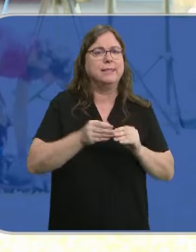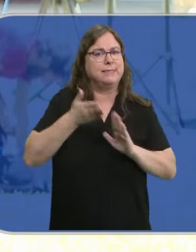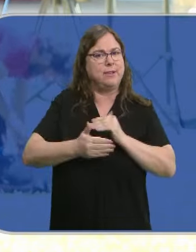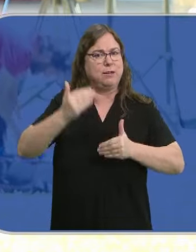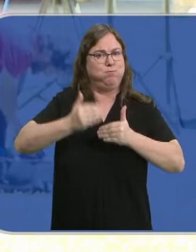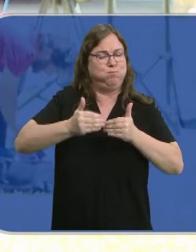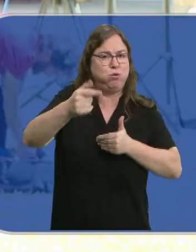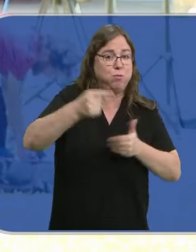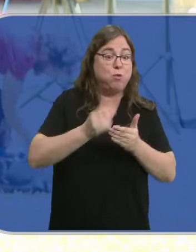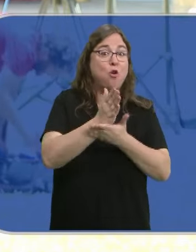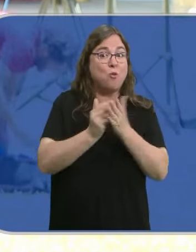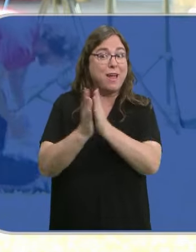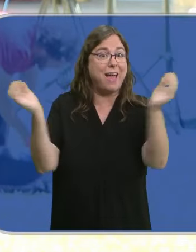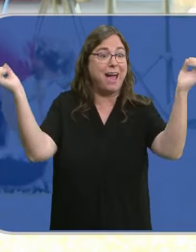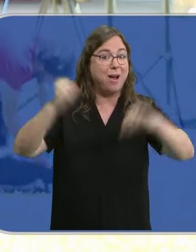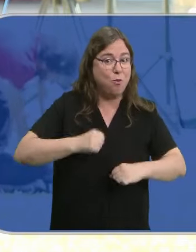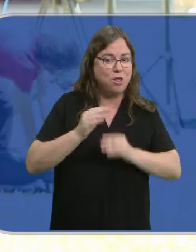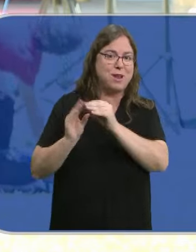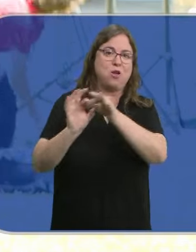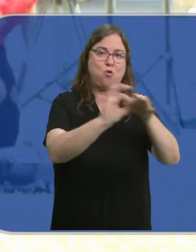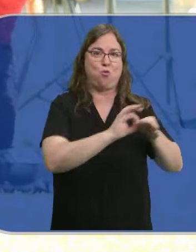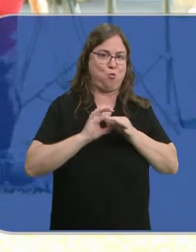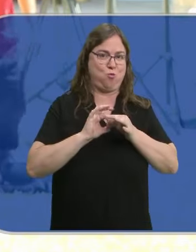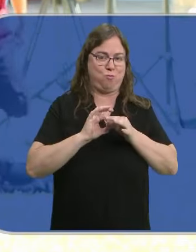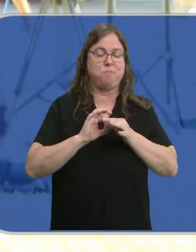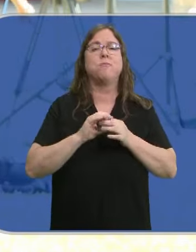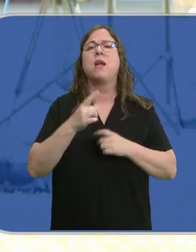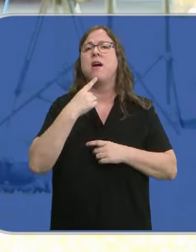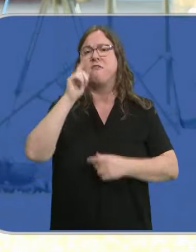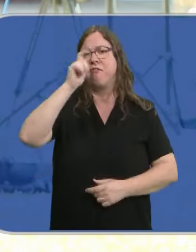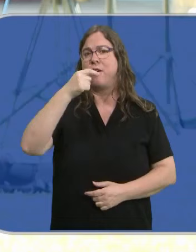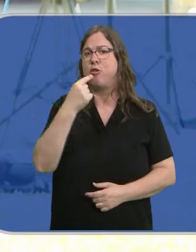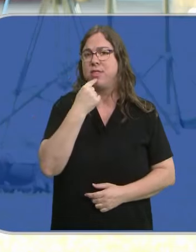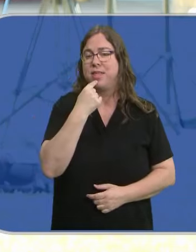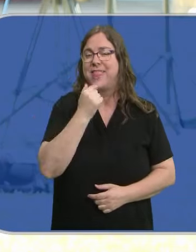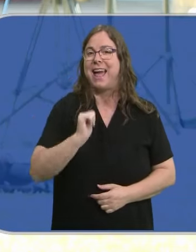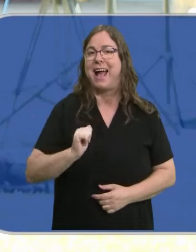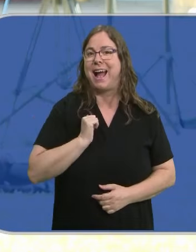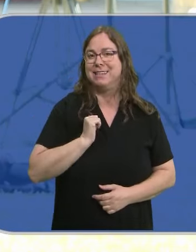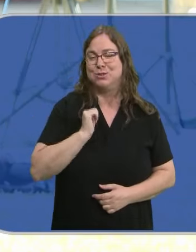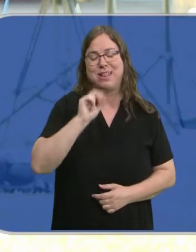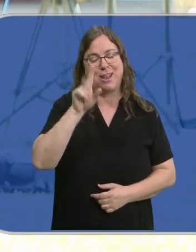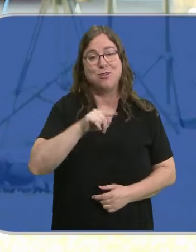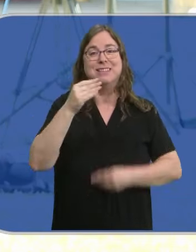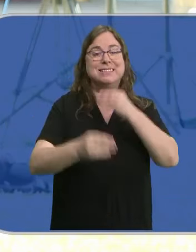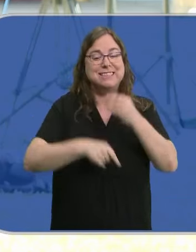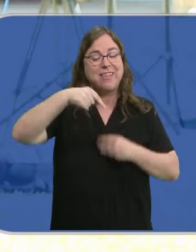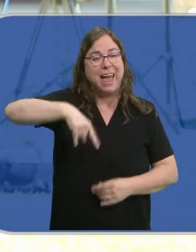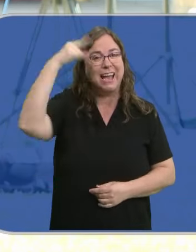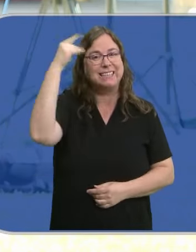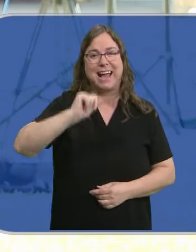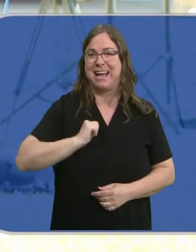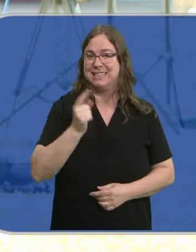comunidades que se ponen de acuerdo para ejercer acción en común. Y dice Alberto Niño de Feijó que no es casualidad que ese paso se dé en